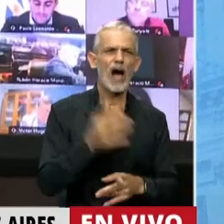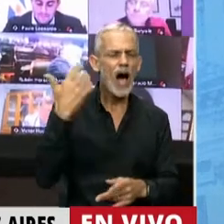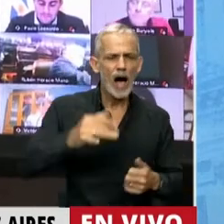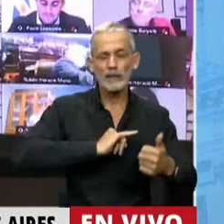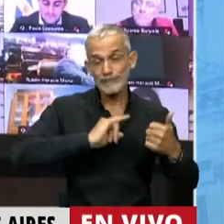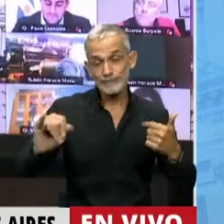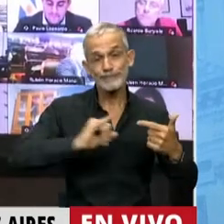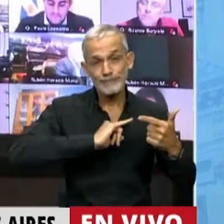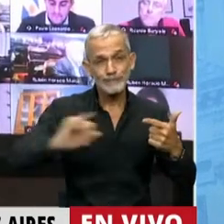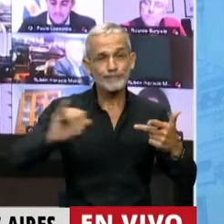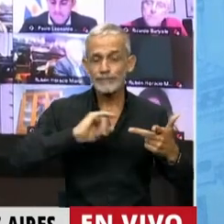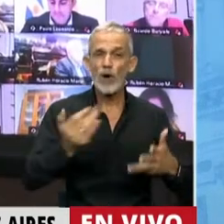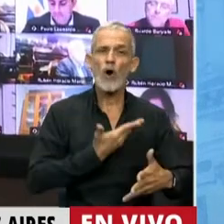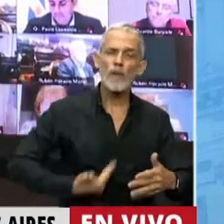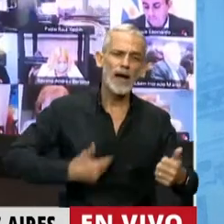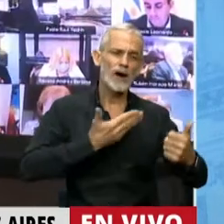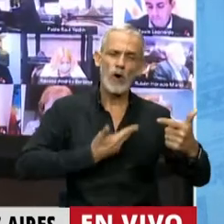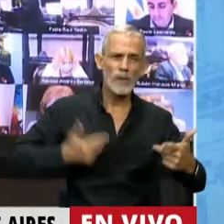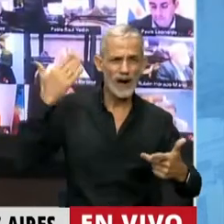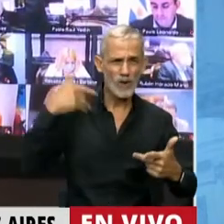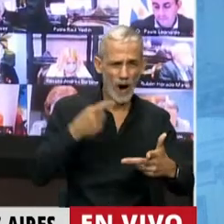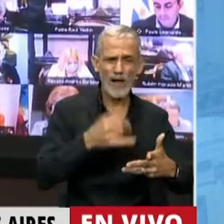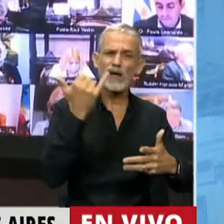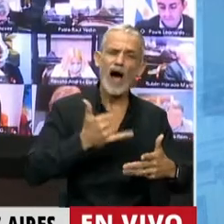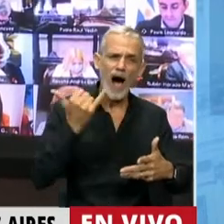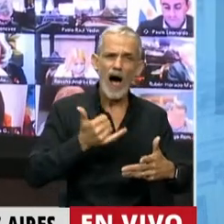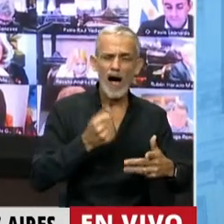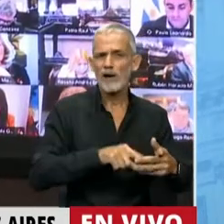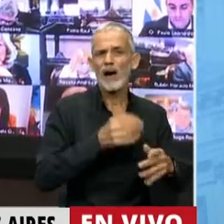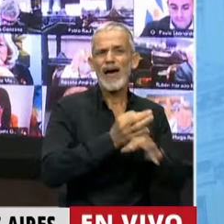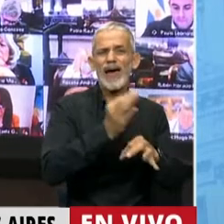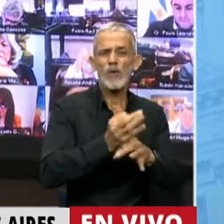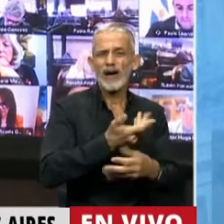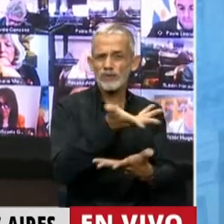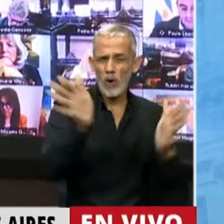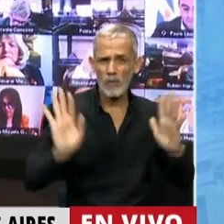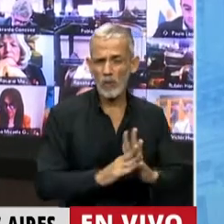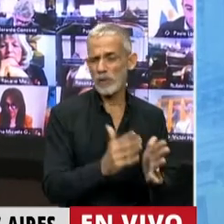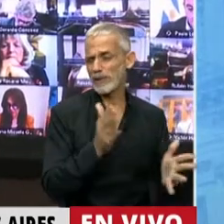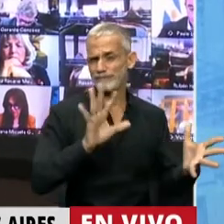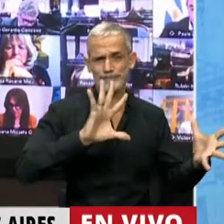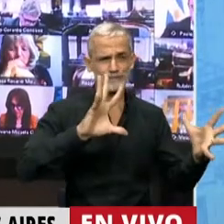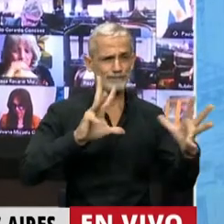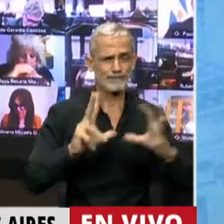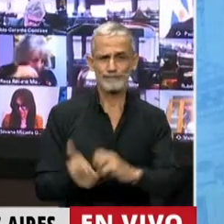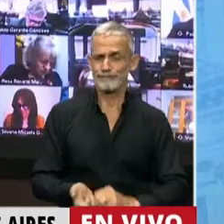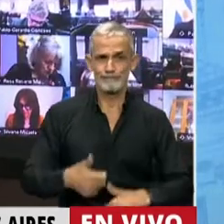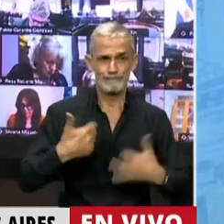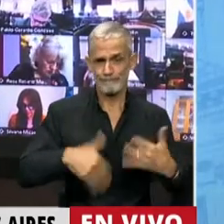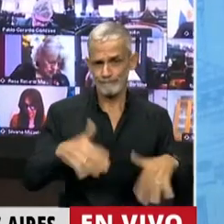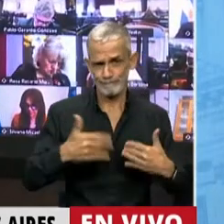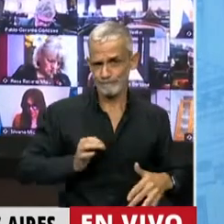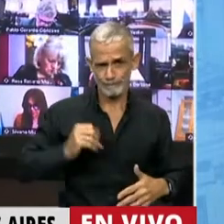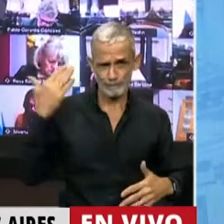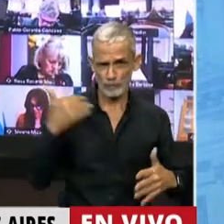denunciando, gobierno tras gobierno tenemos un cuadro de vaciamiento de la educación pública que es absolutamente brutal. Y por